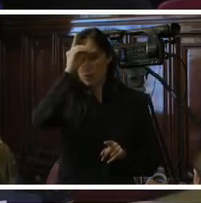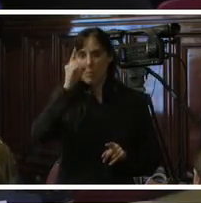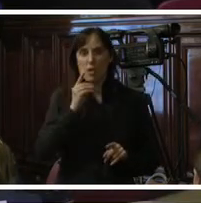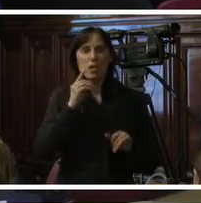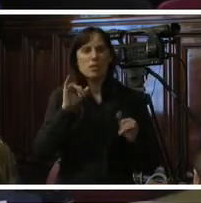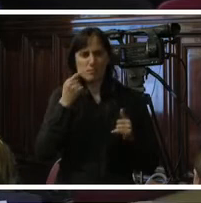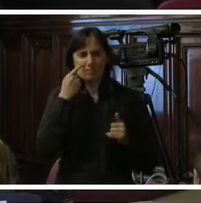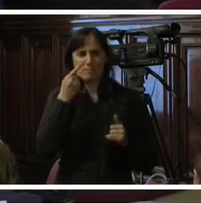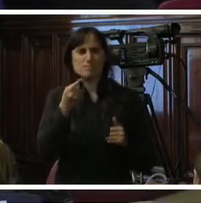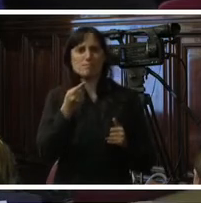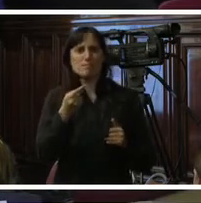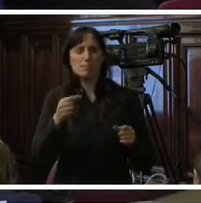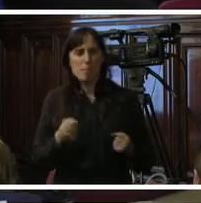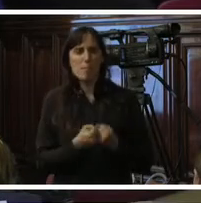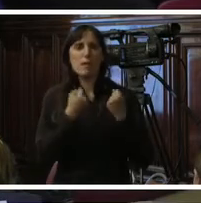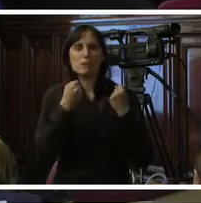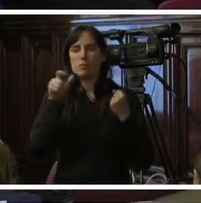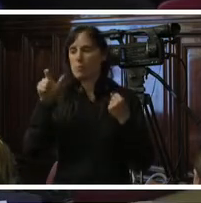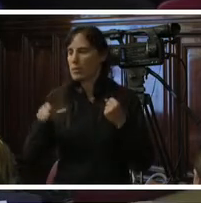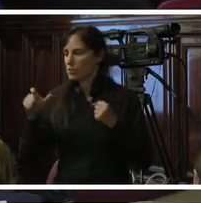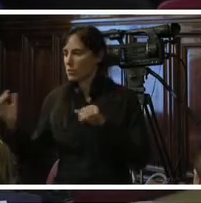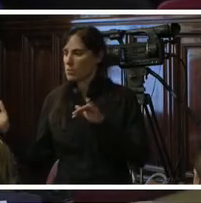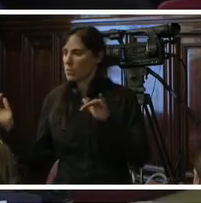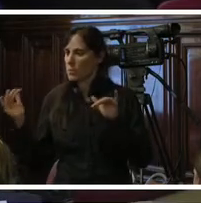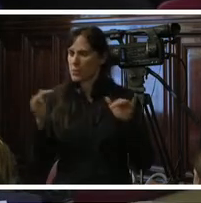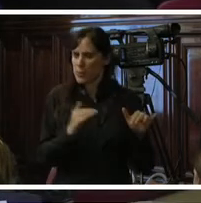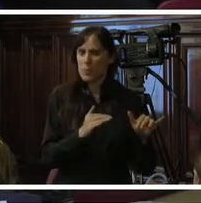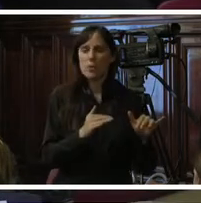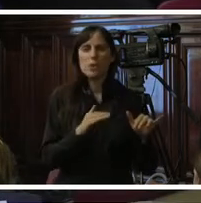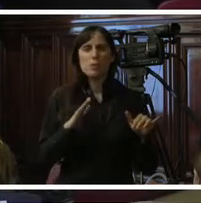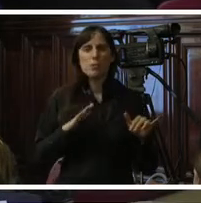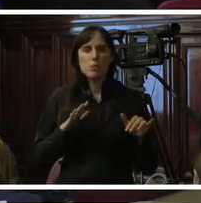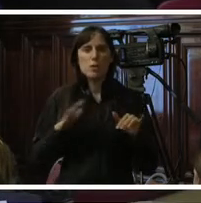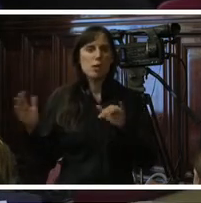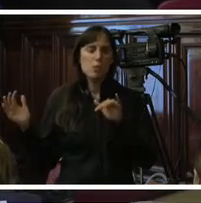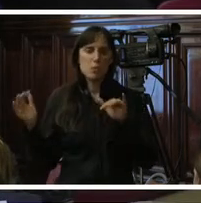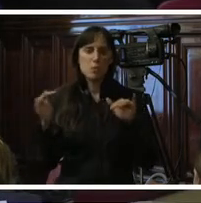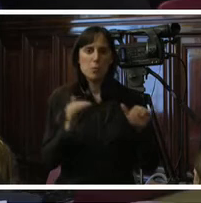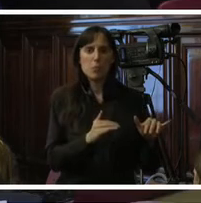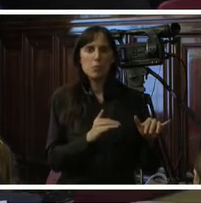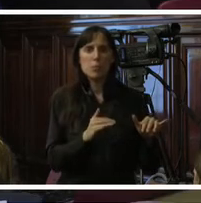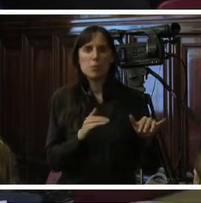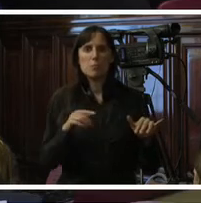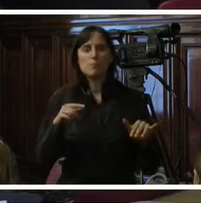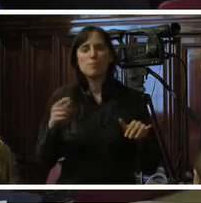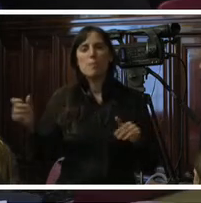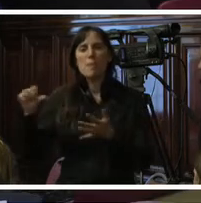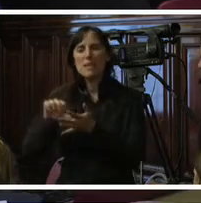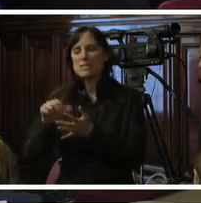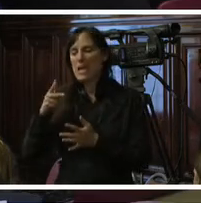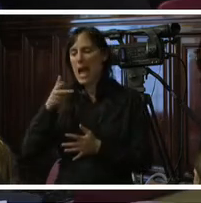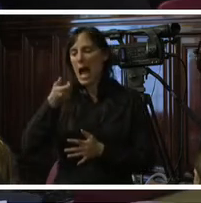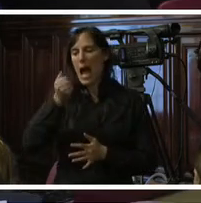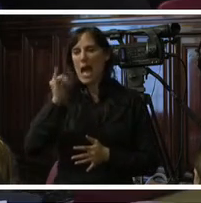impacto en los migrantes en las mujeres migrantes la población migrante que proviene de Haití los cuales